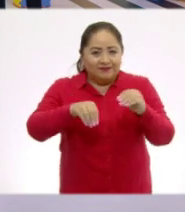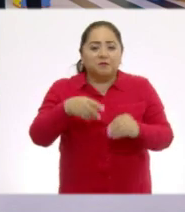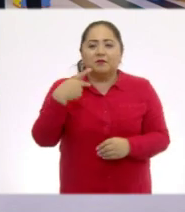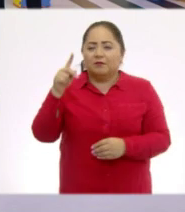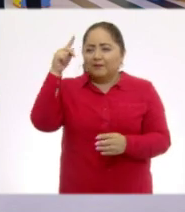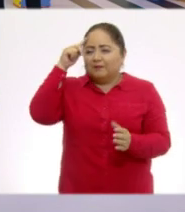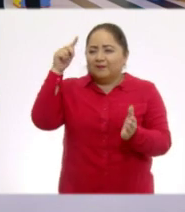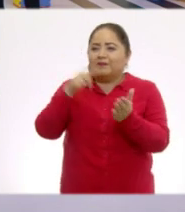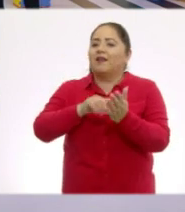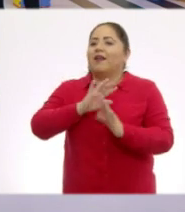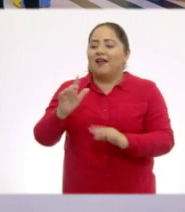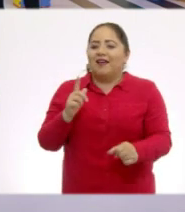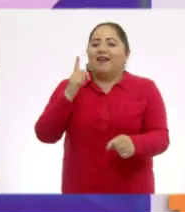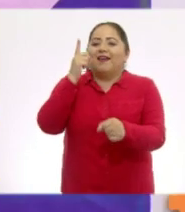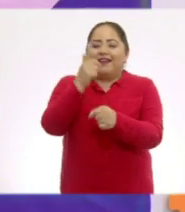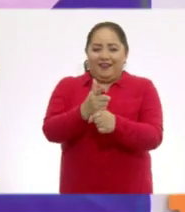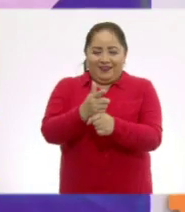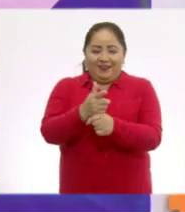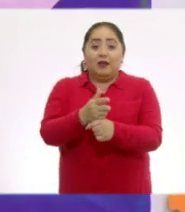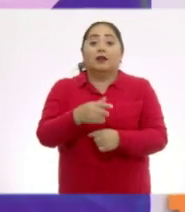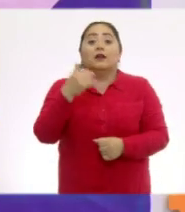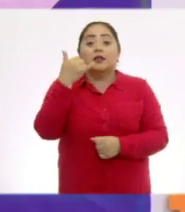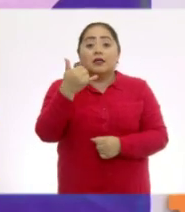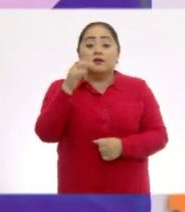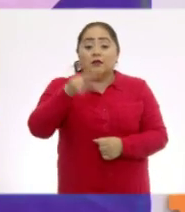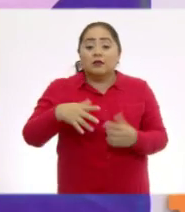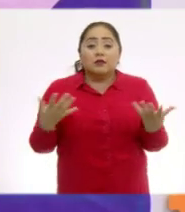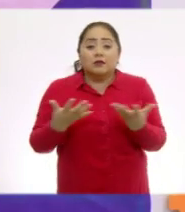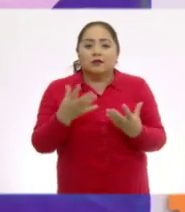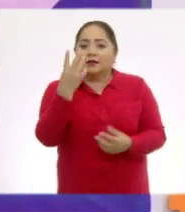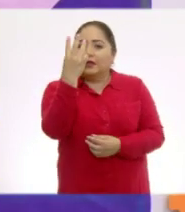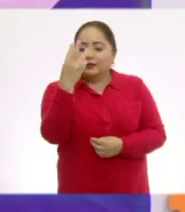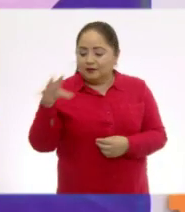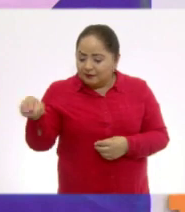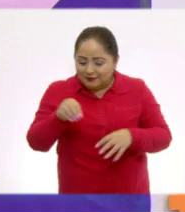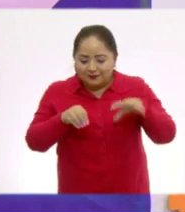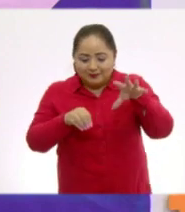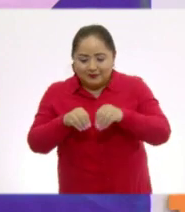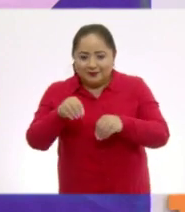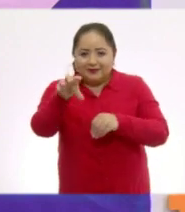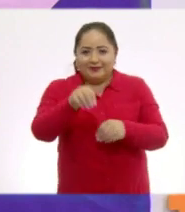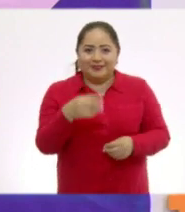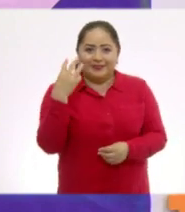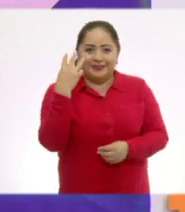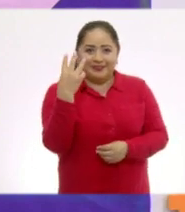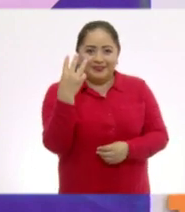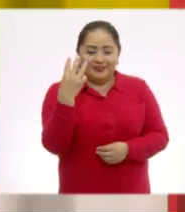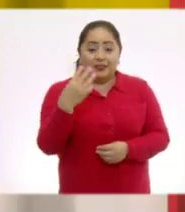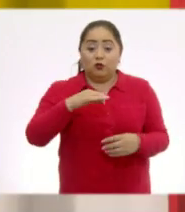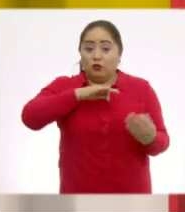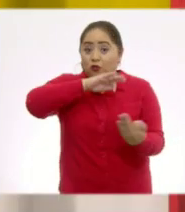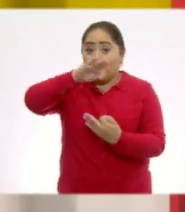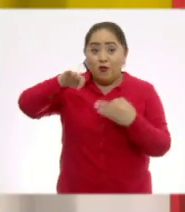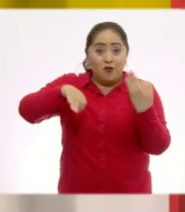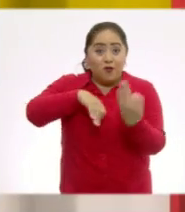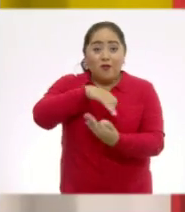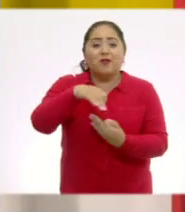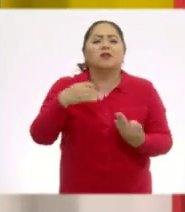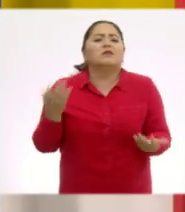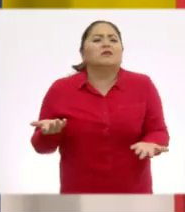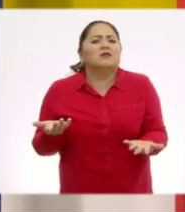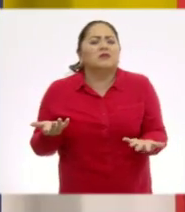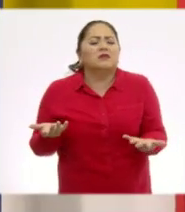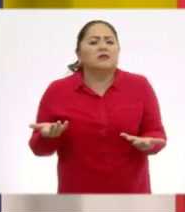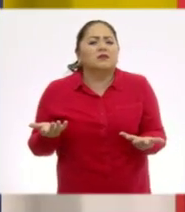Creo que ya descubrimos una parte. Y lo hicimos con tres piezas de nuestro tangram. Y todas fueron, ¿qué?